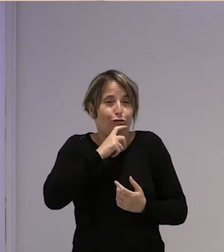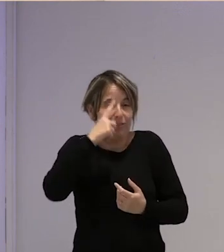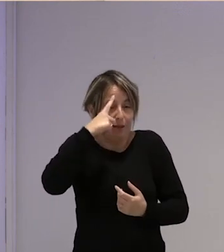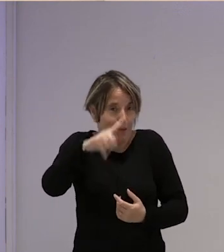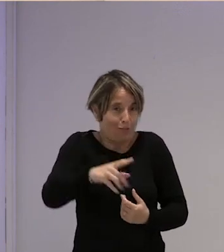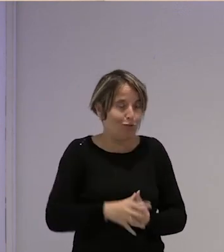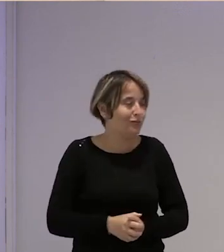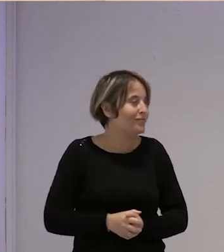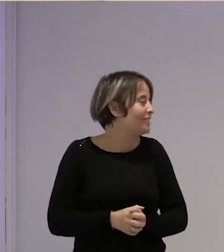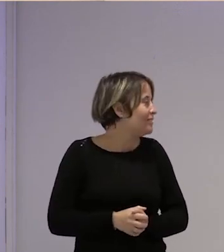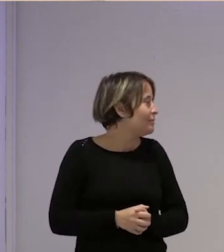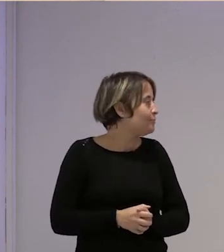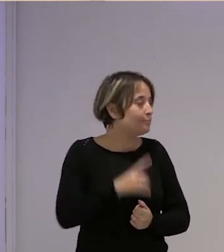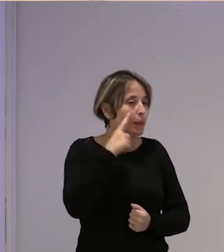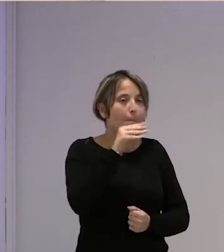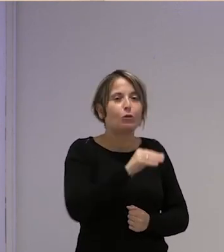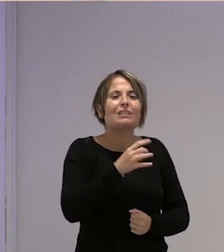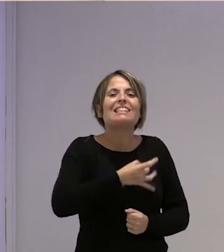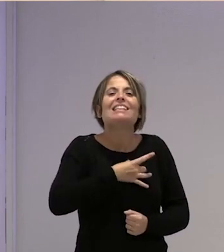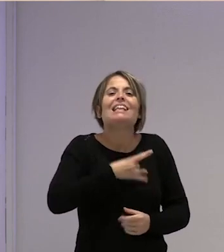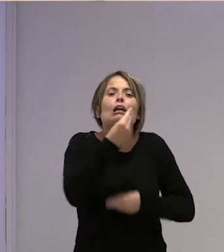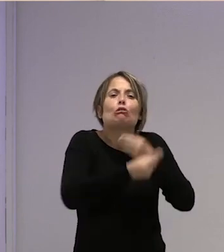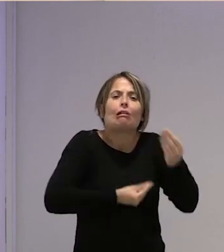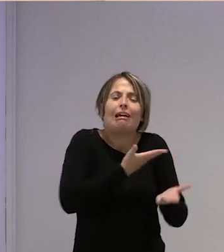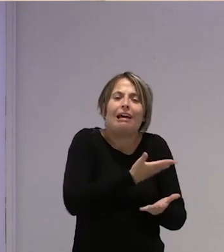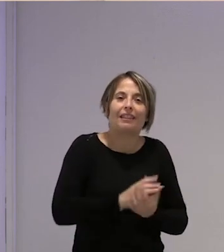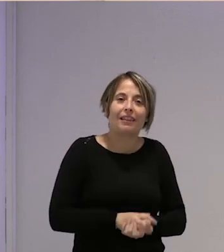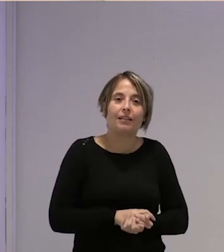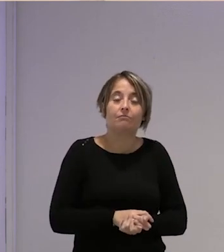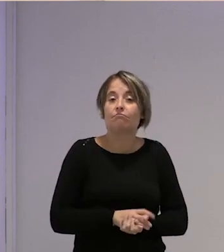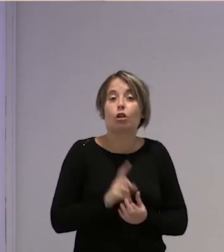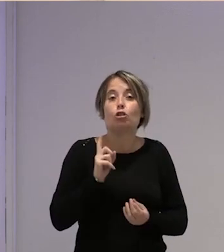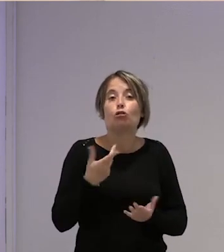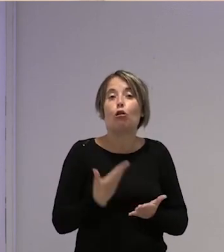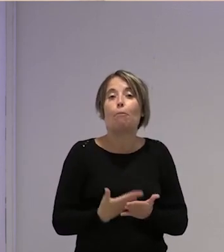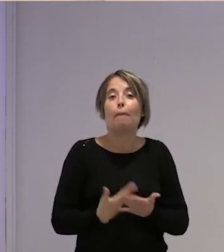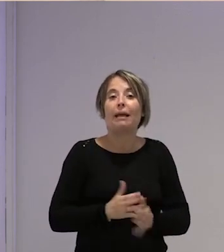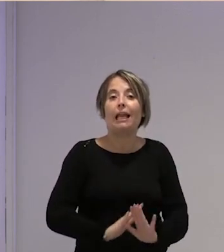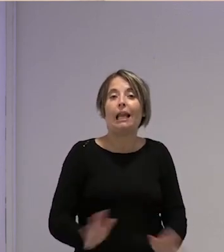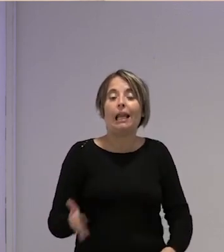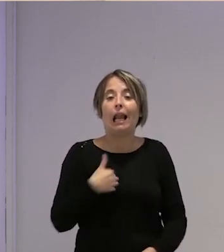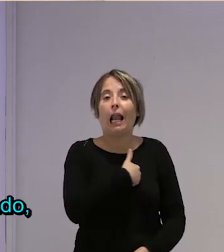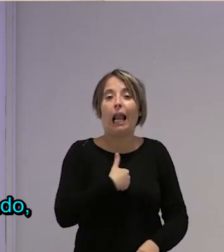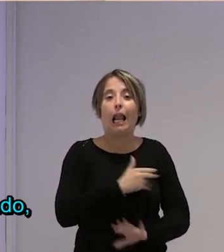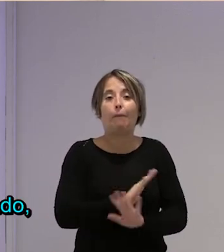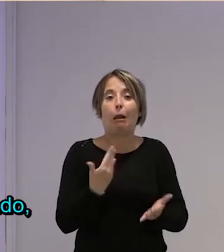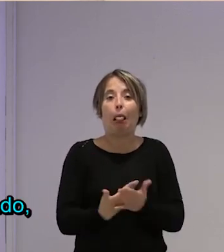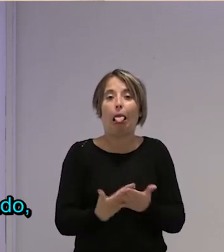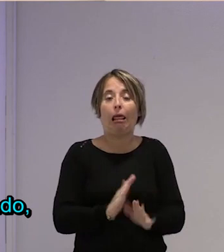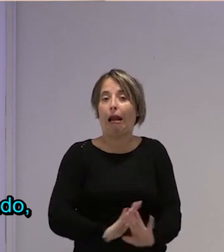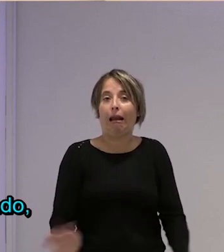¿no? ¿qué hacen los sindicatos ahí? pues el papel de sindicato pero no lo hace o sea